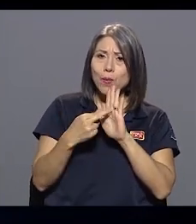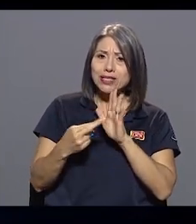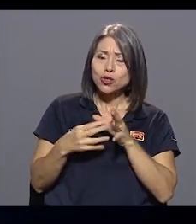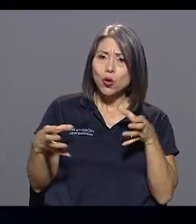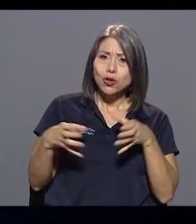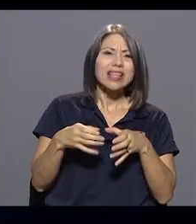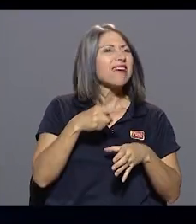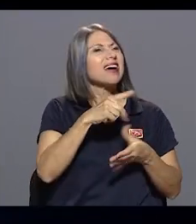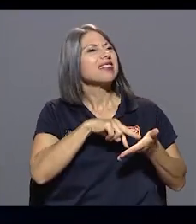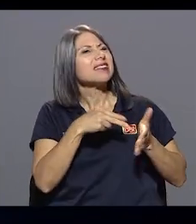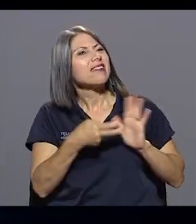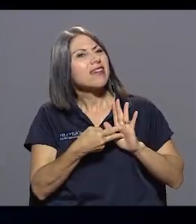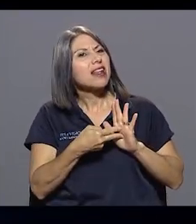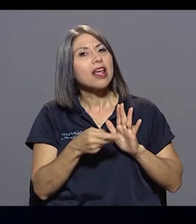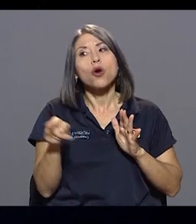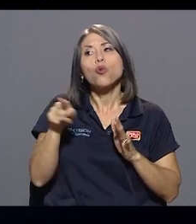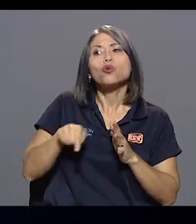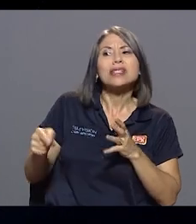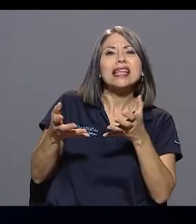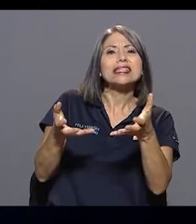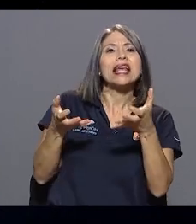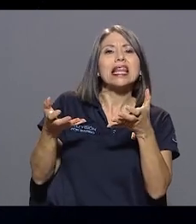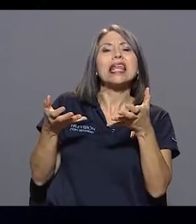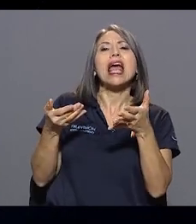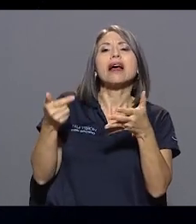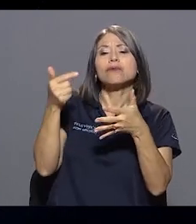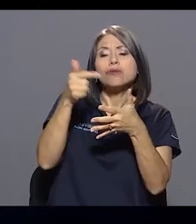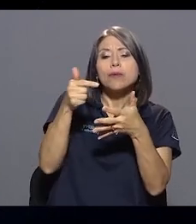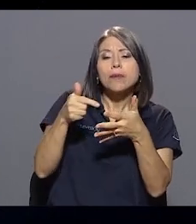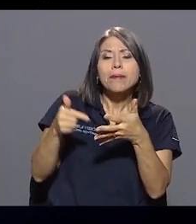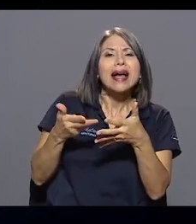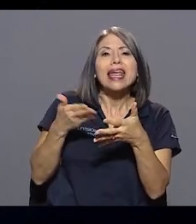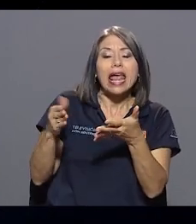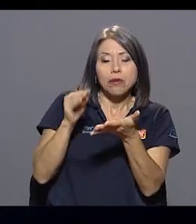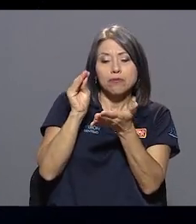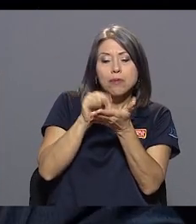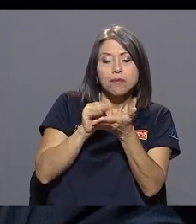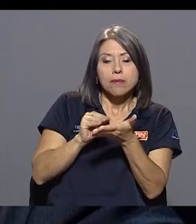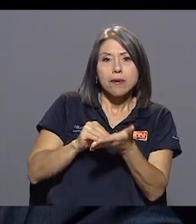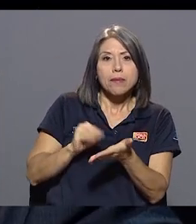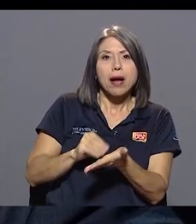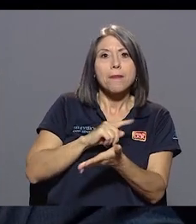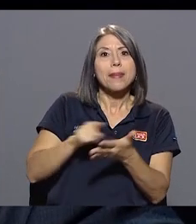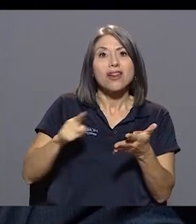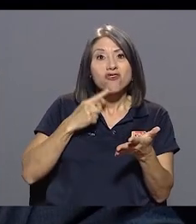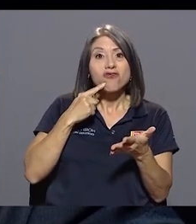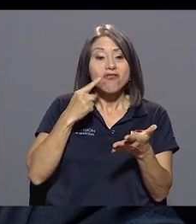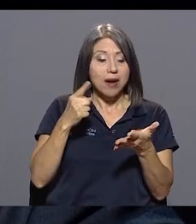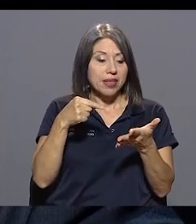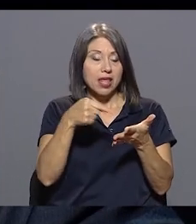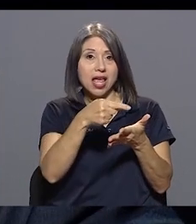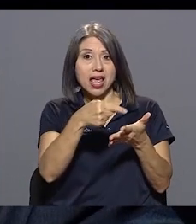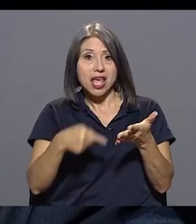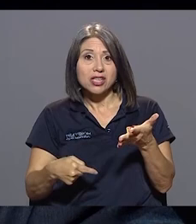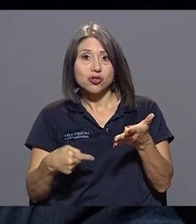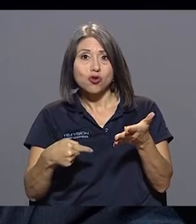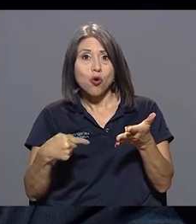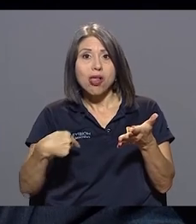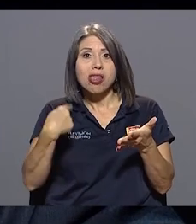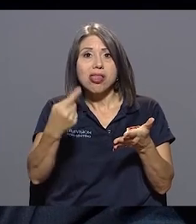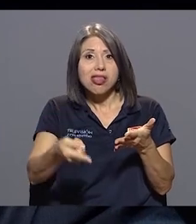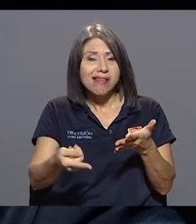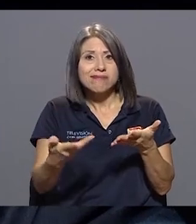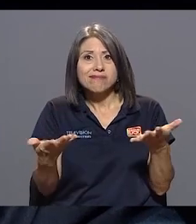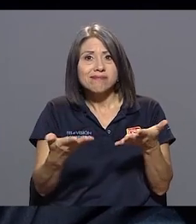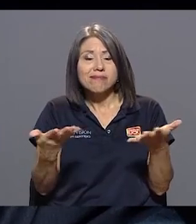de las reivindicaciones que ustedes estaban buscando, que las lograron en el papel, en parte, y que ahora usted mismo me está diciendo que esa convención colectiva